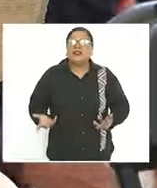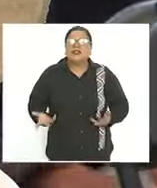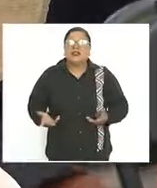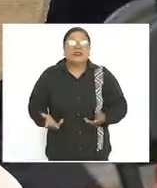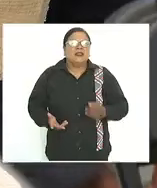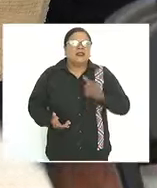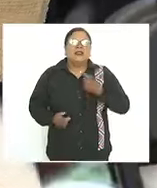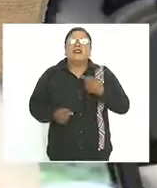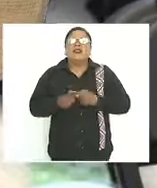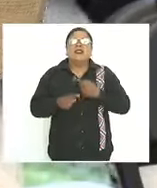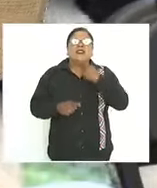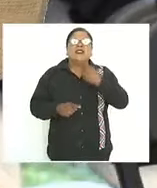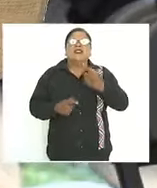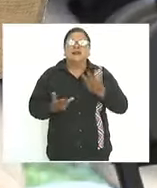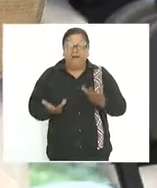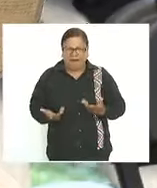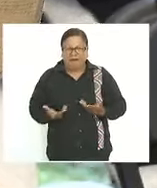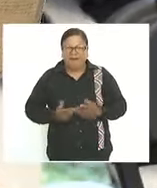delito